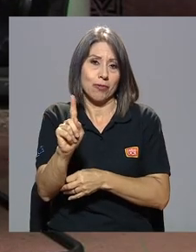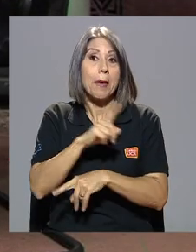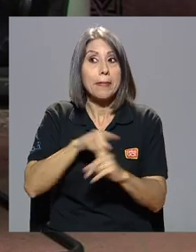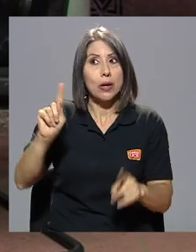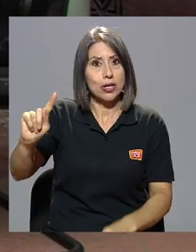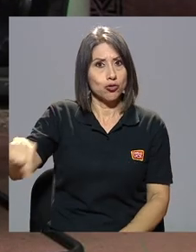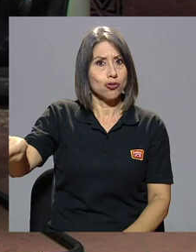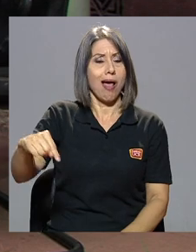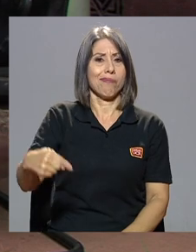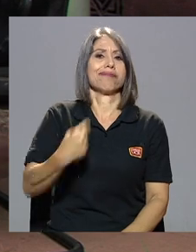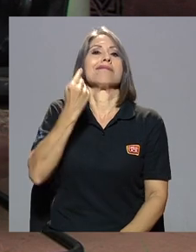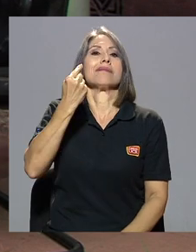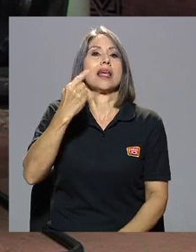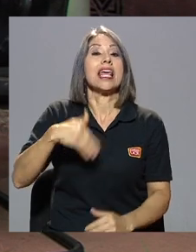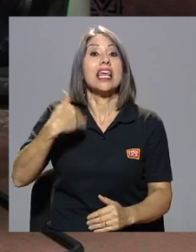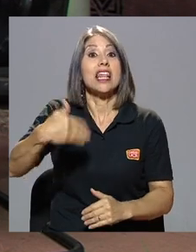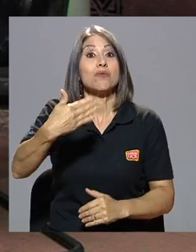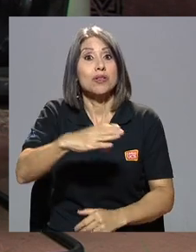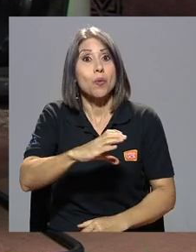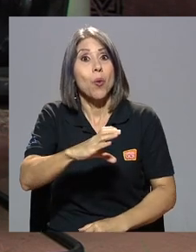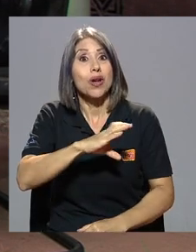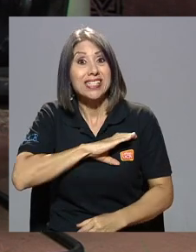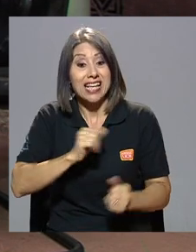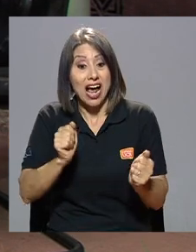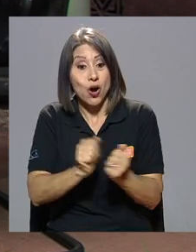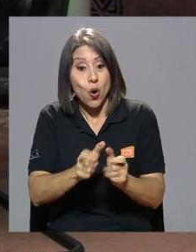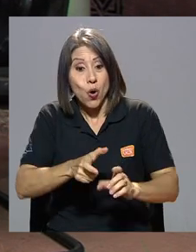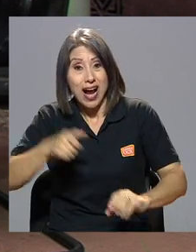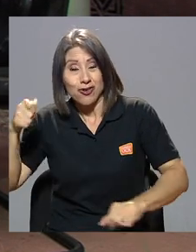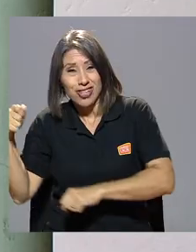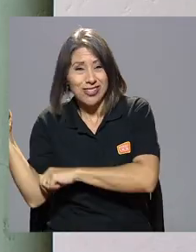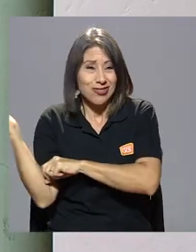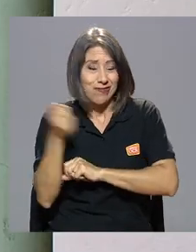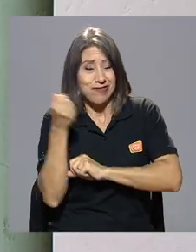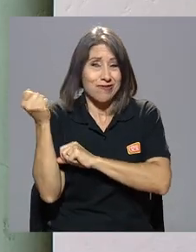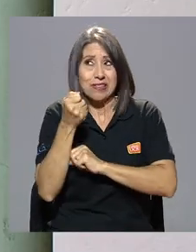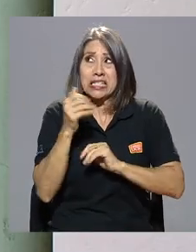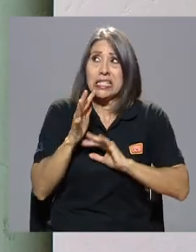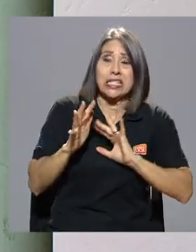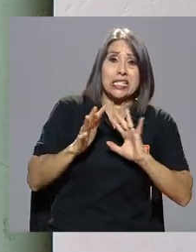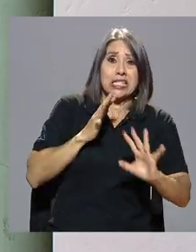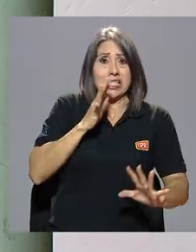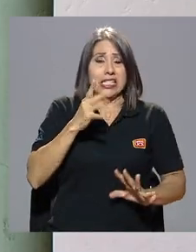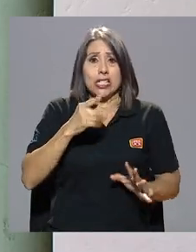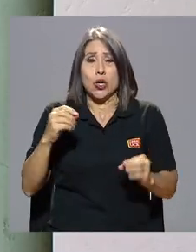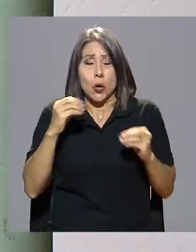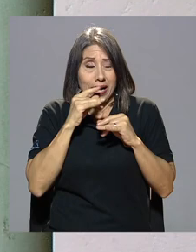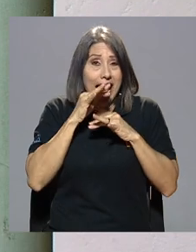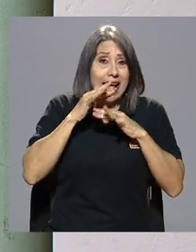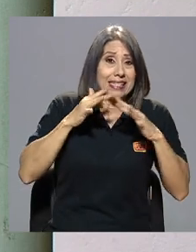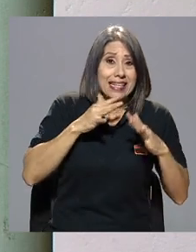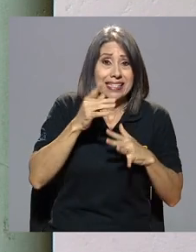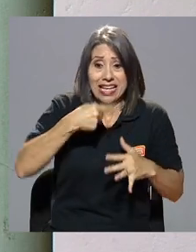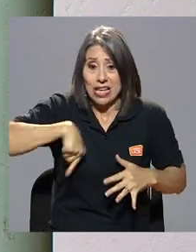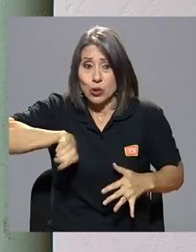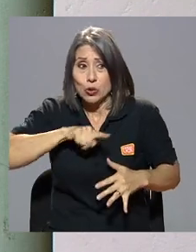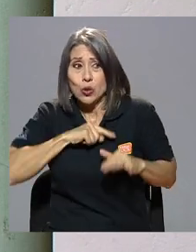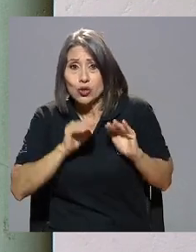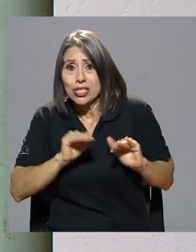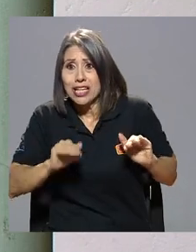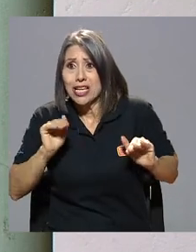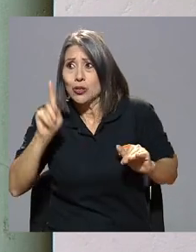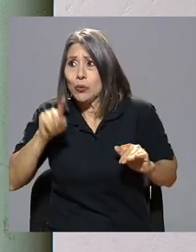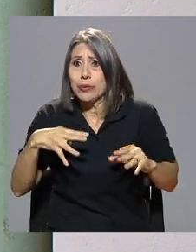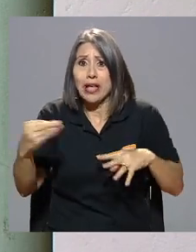fuimos atacados y después nos agredió la policía a garrotazos y con gases y los chiquillos ahí nos evacuaron de la